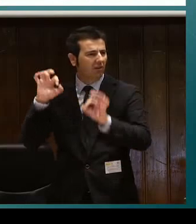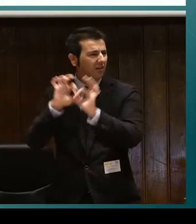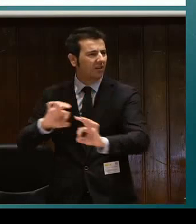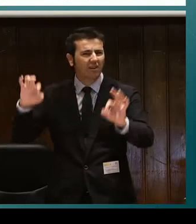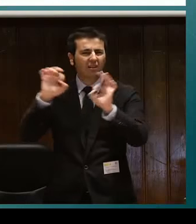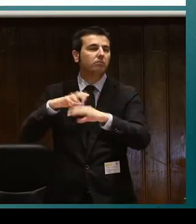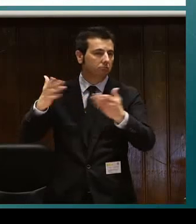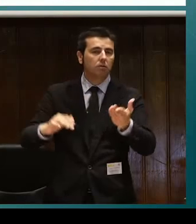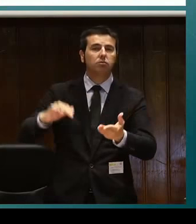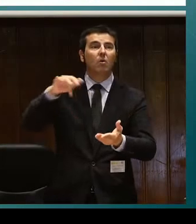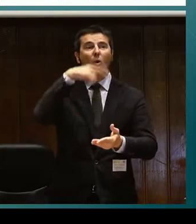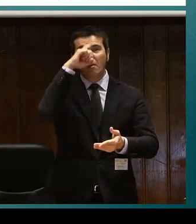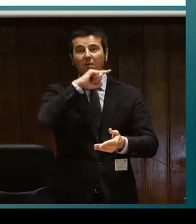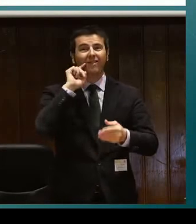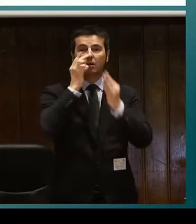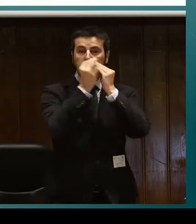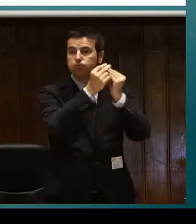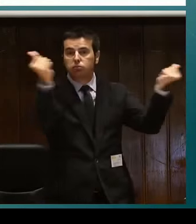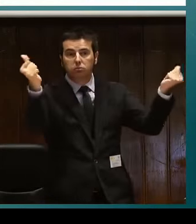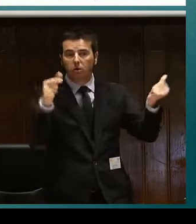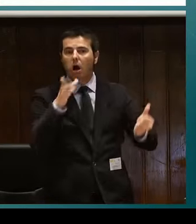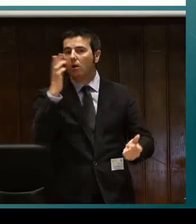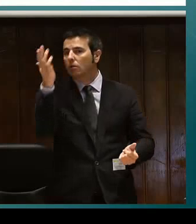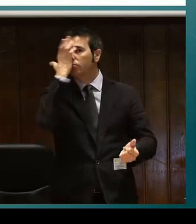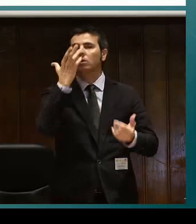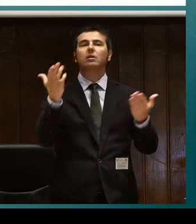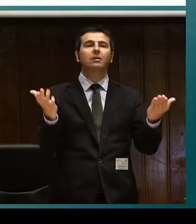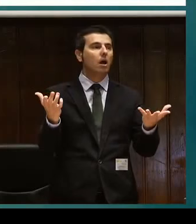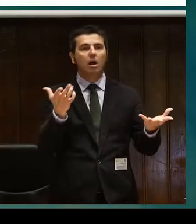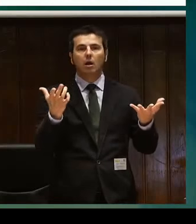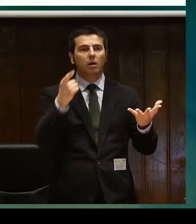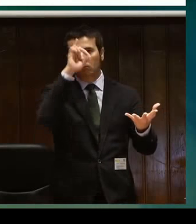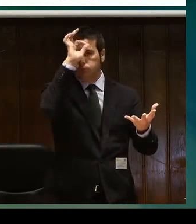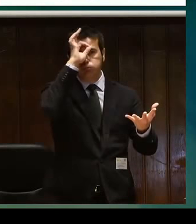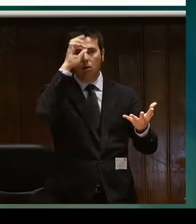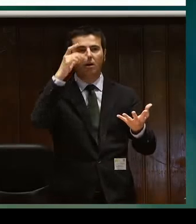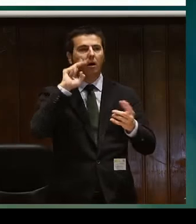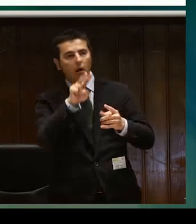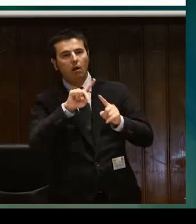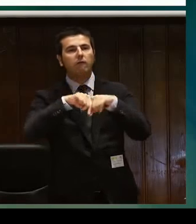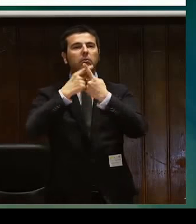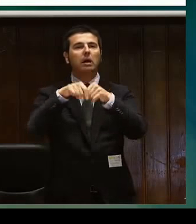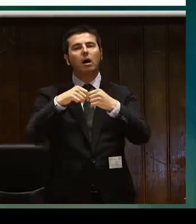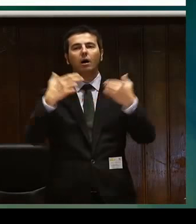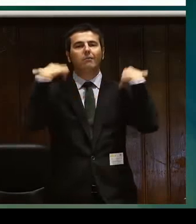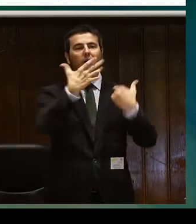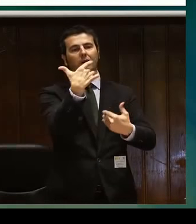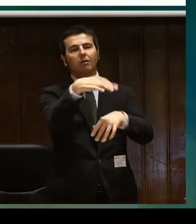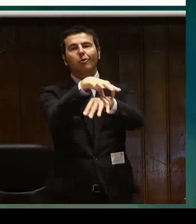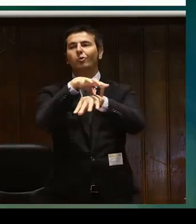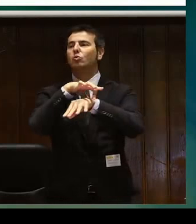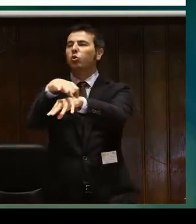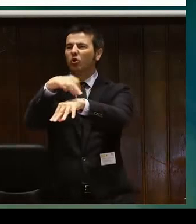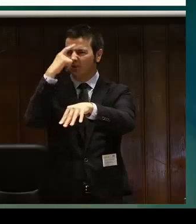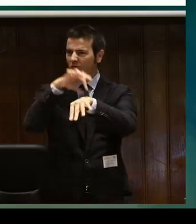que no han tenido ningún tipo de educación en autonomía cuando los familiares ya no están esta persona